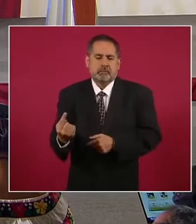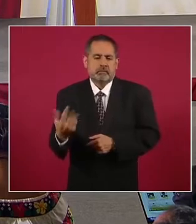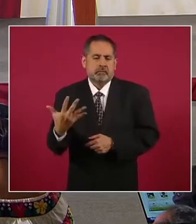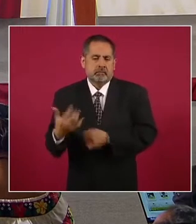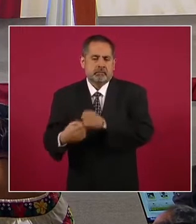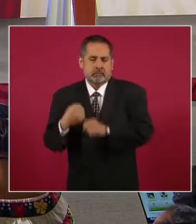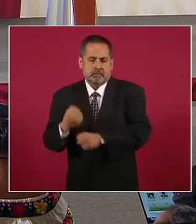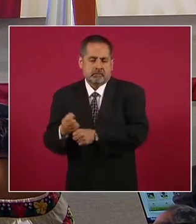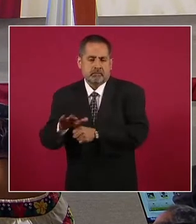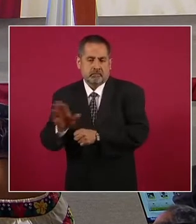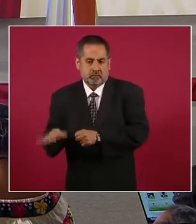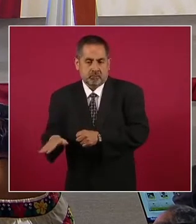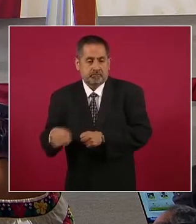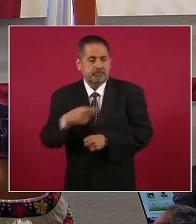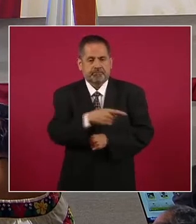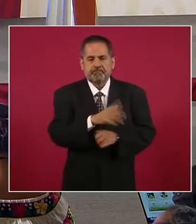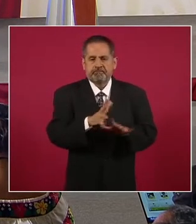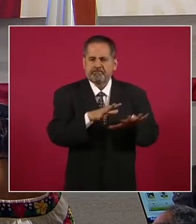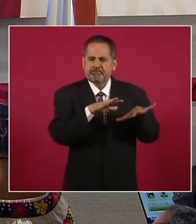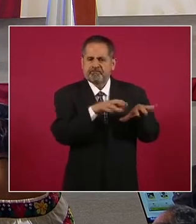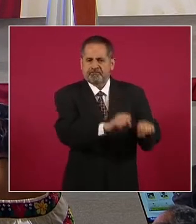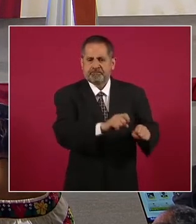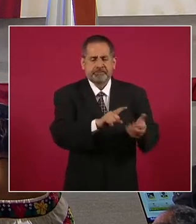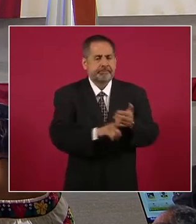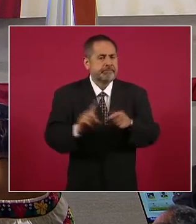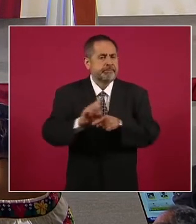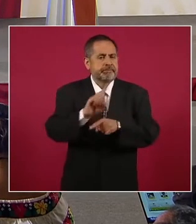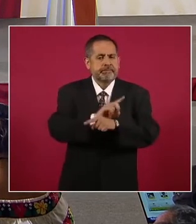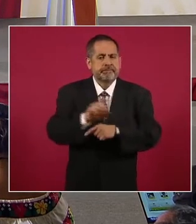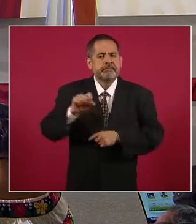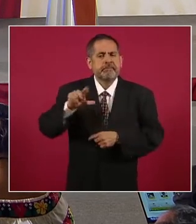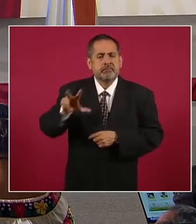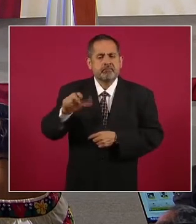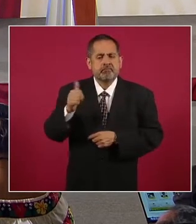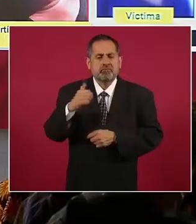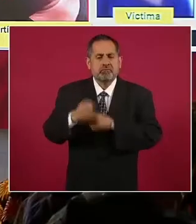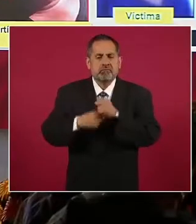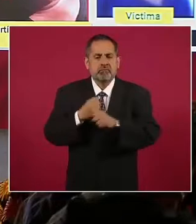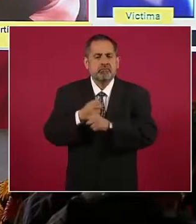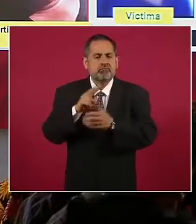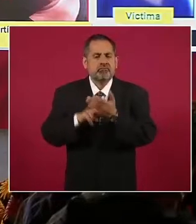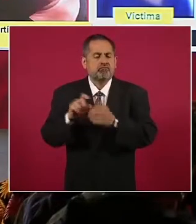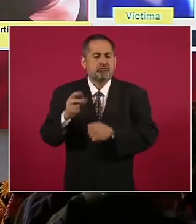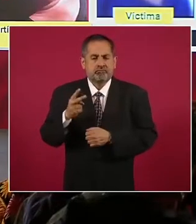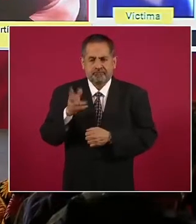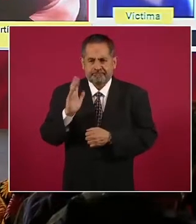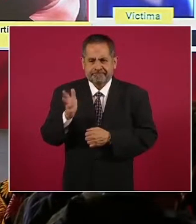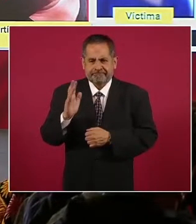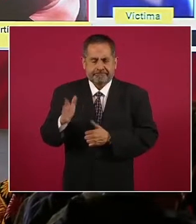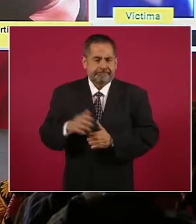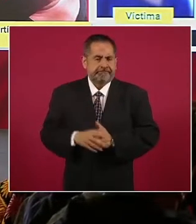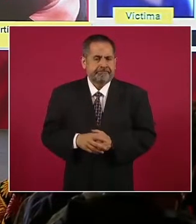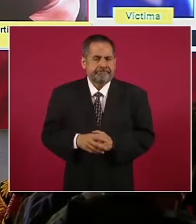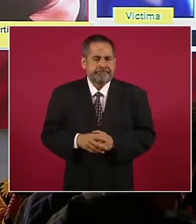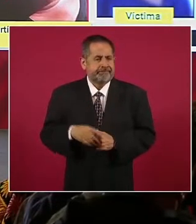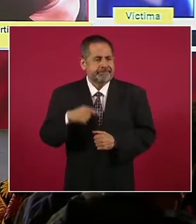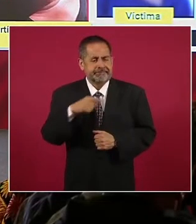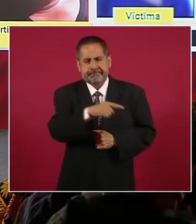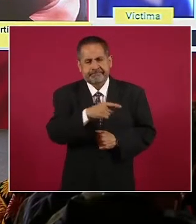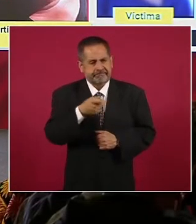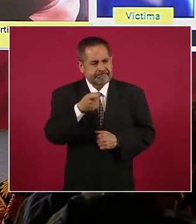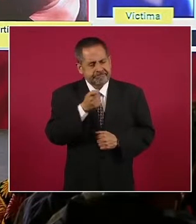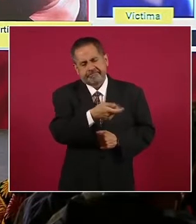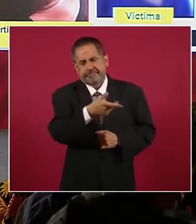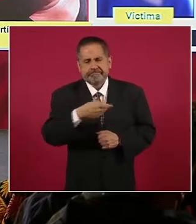hecho ocurrido el pasado 28 de agosto de 2022, fue declarado culpable